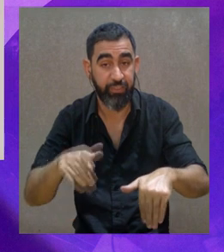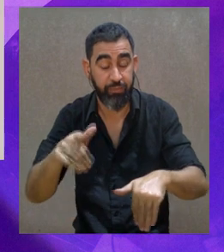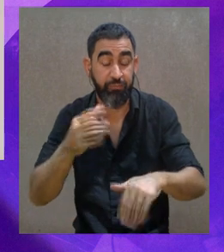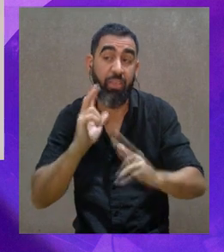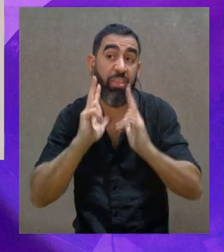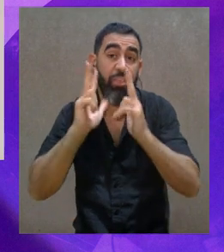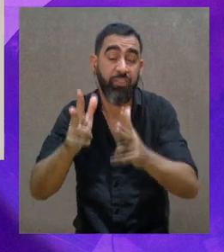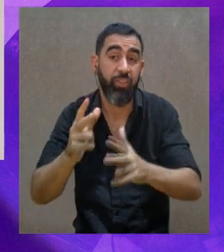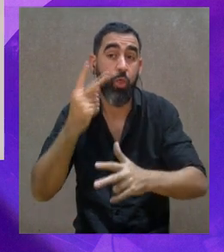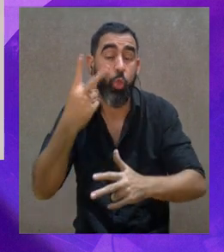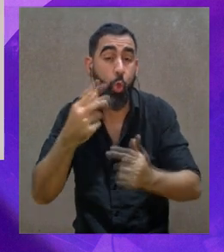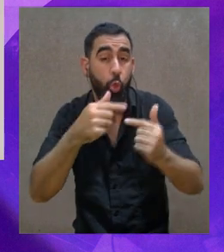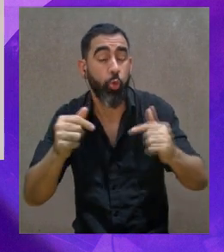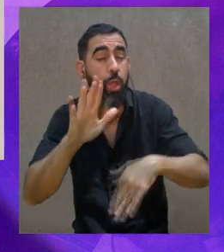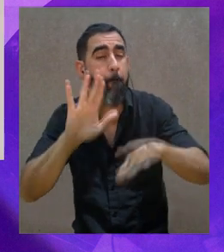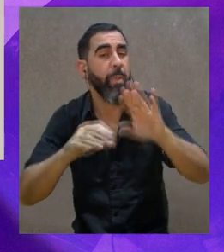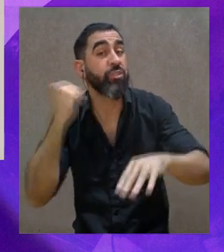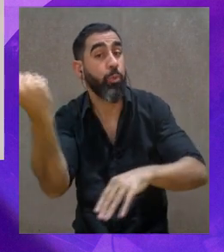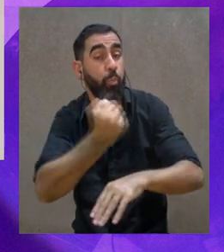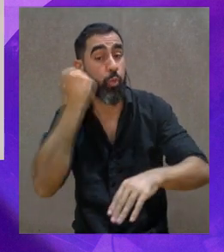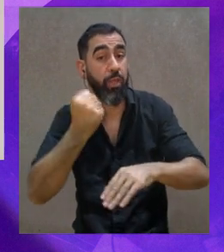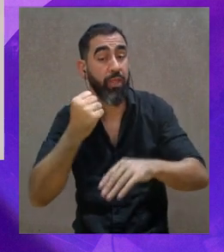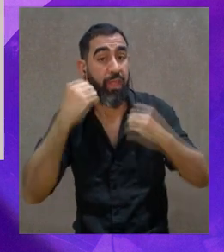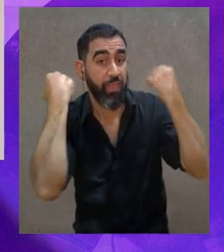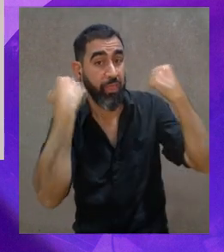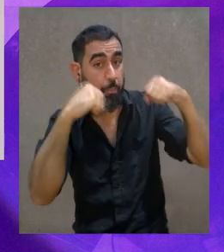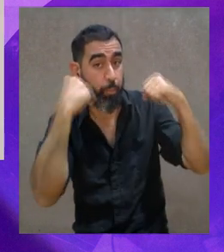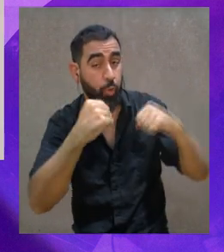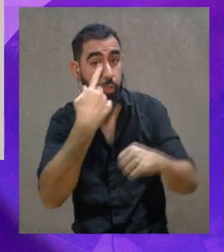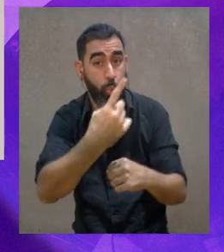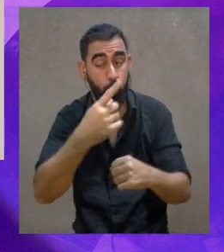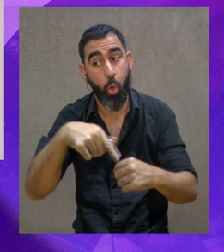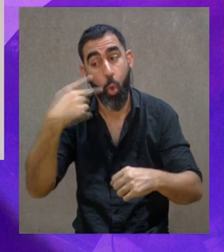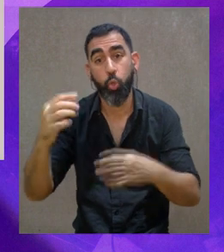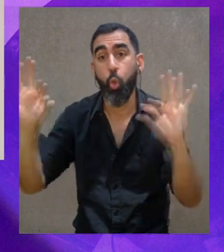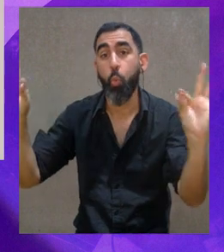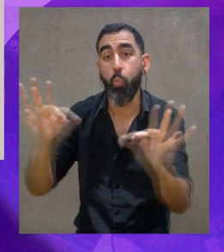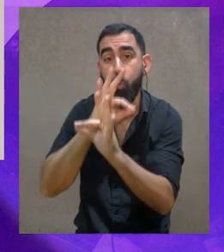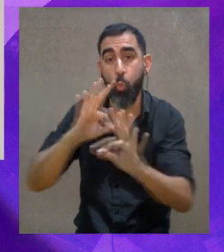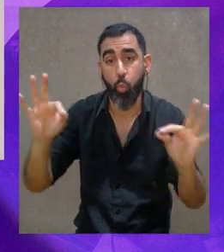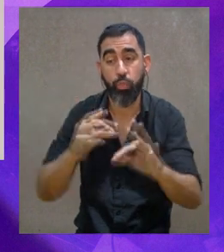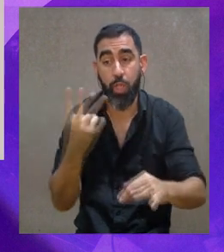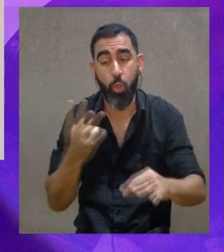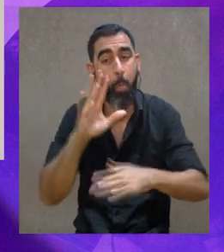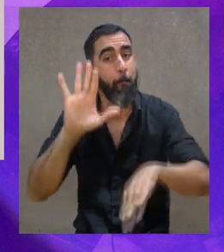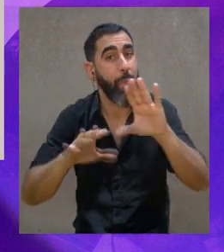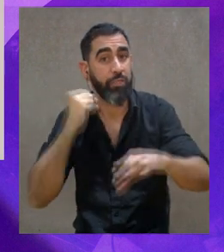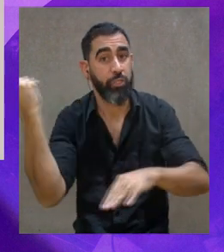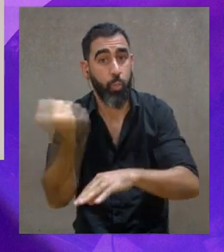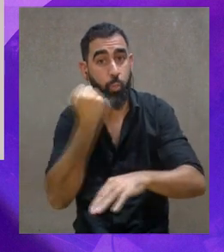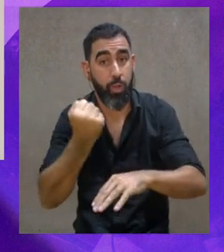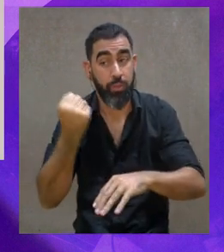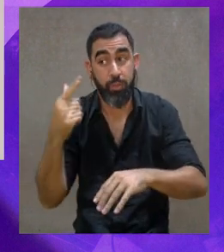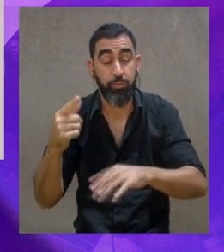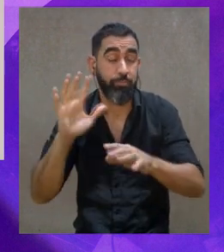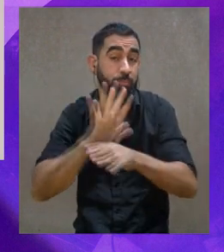dos de las disciplinas más importantes, el desarrollo del deporte y el desarrollo de la música. Y así como heredamos